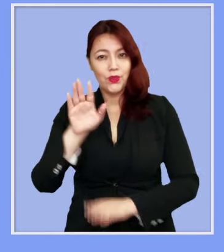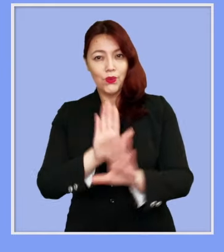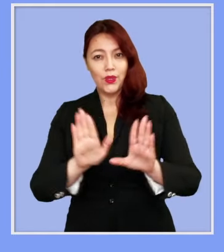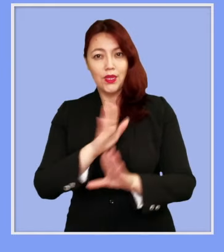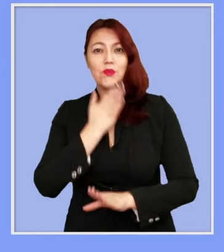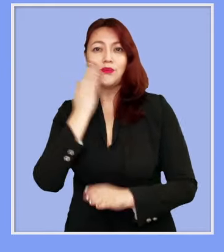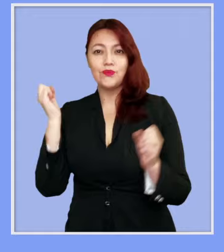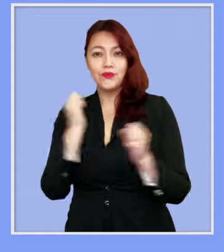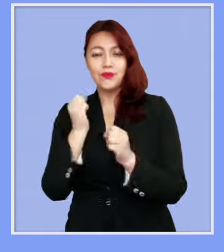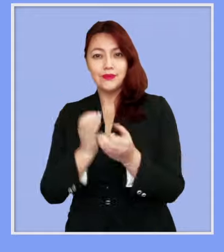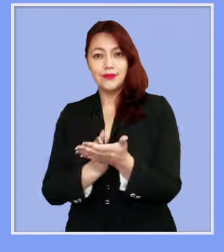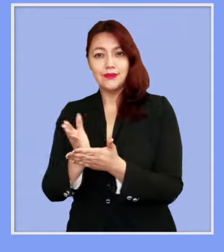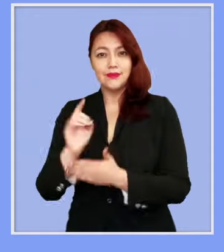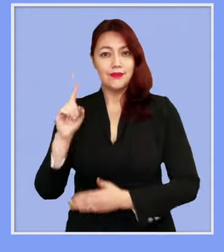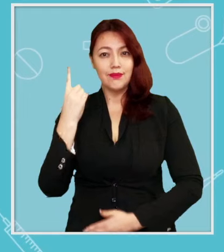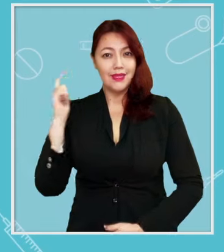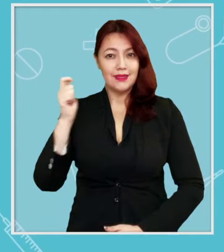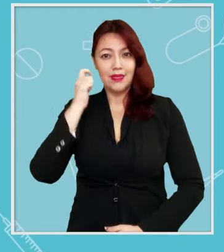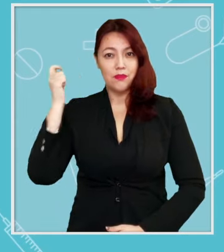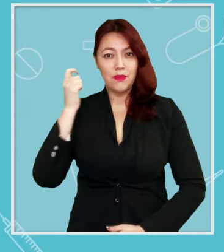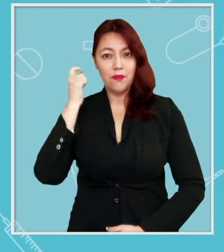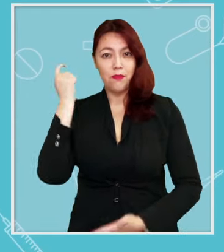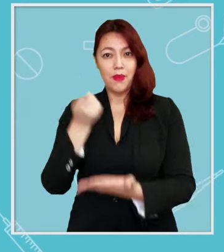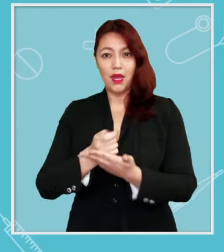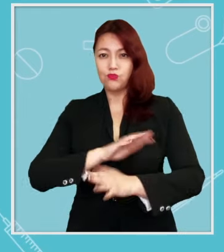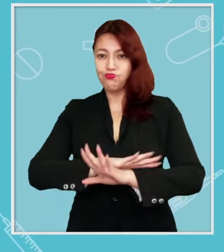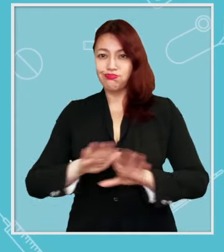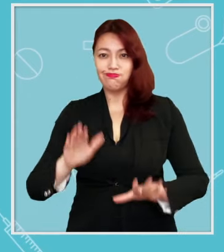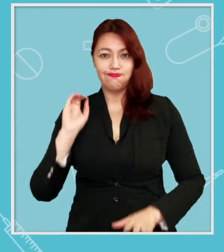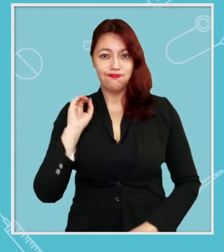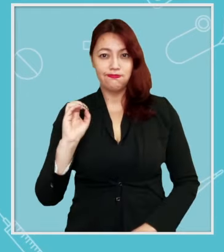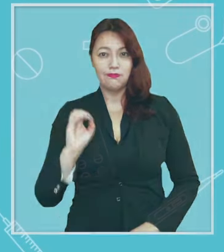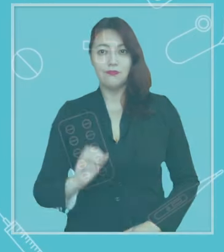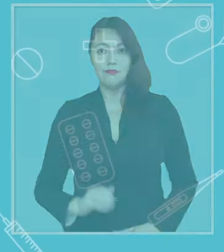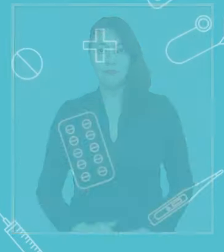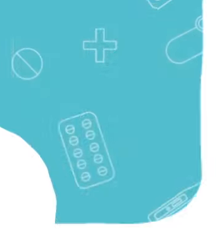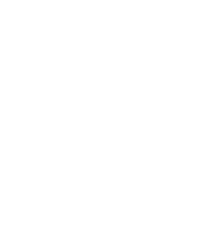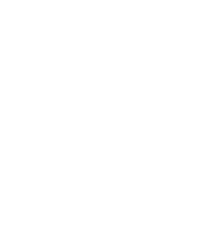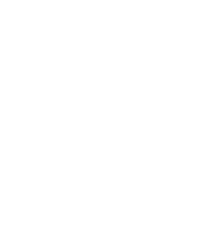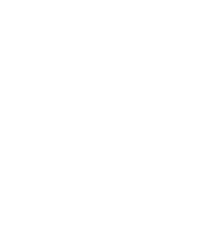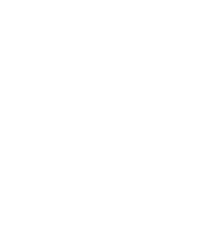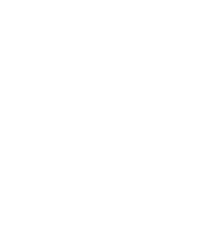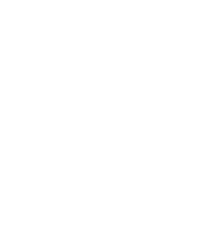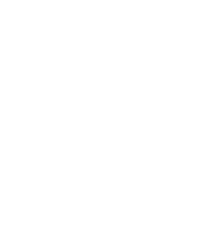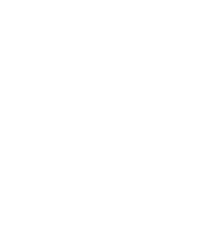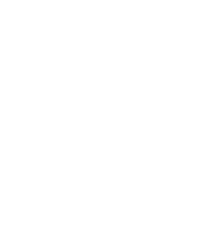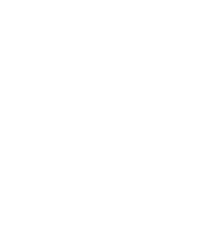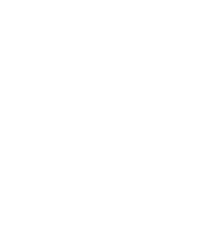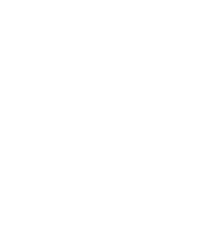por mí, cuidémonos este invierno y a partir del 1 de septiembre, copago cero.